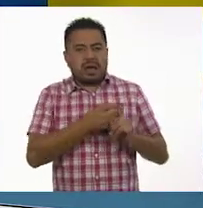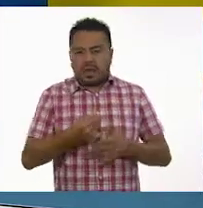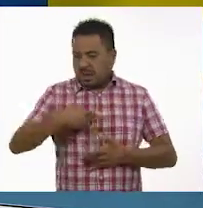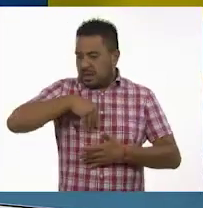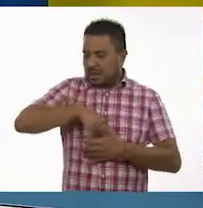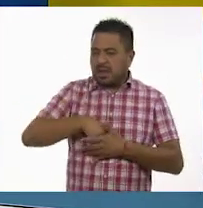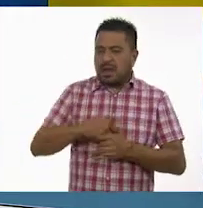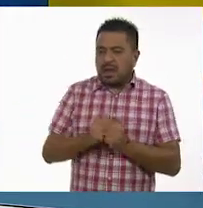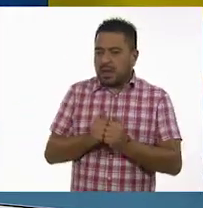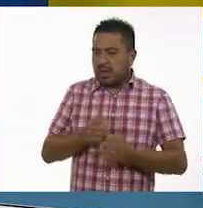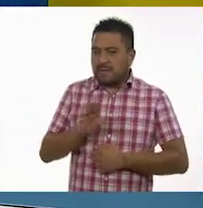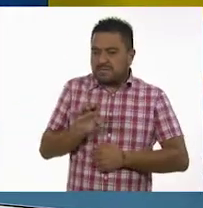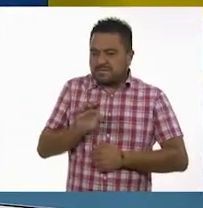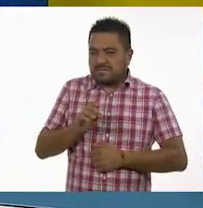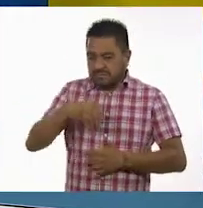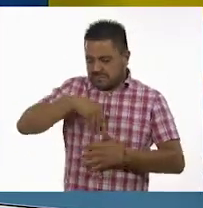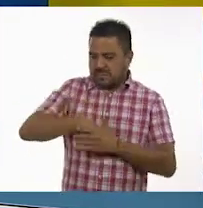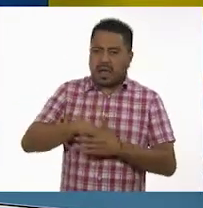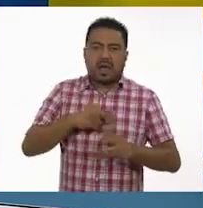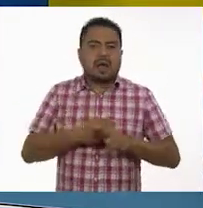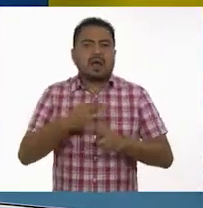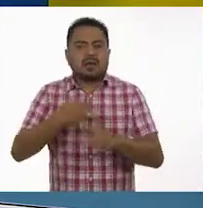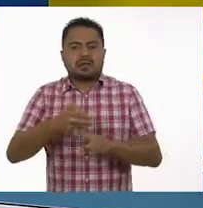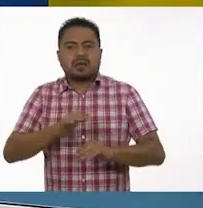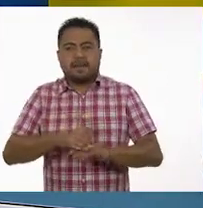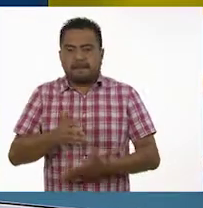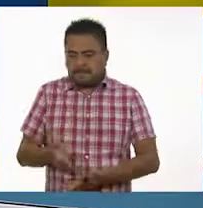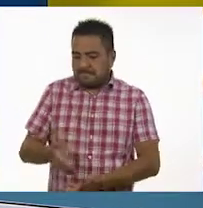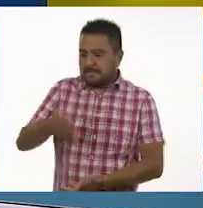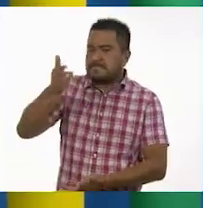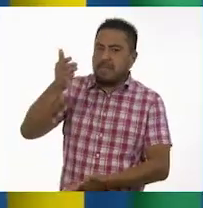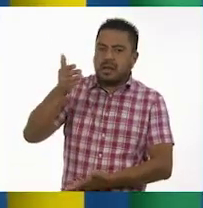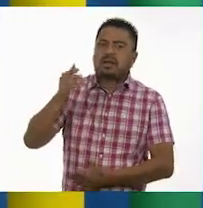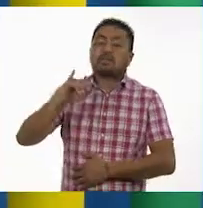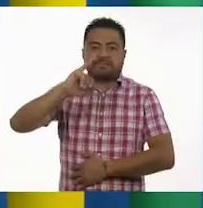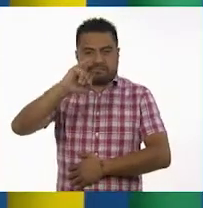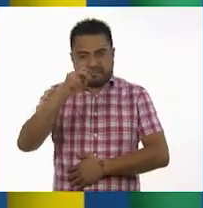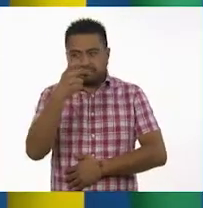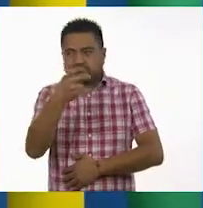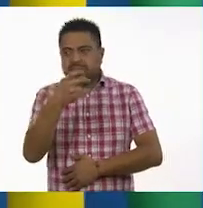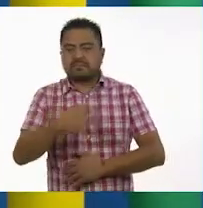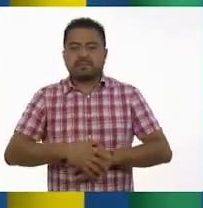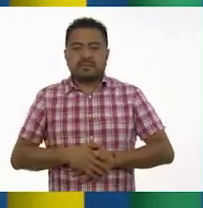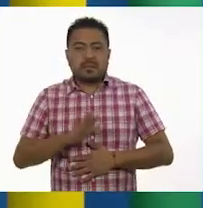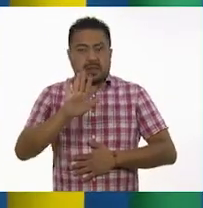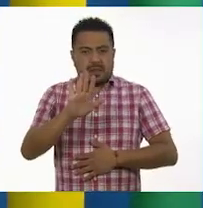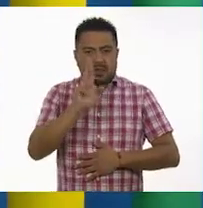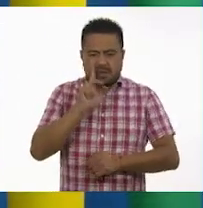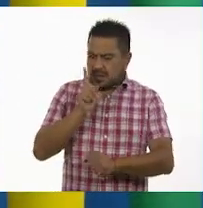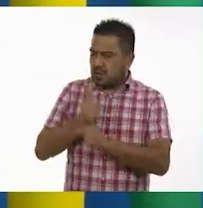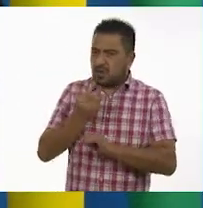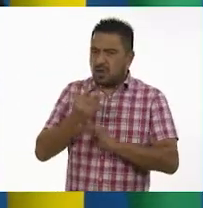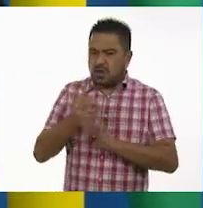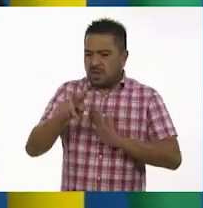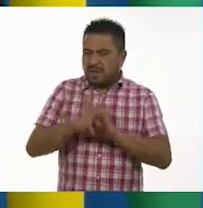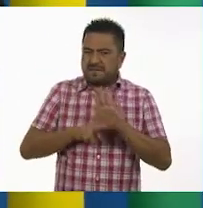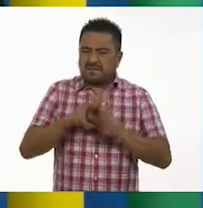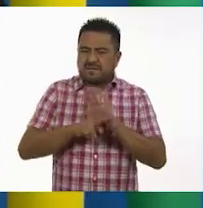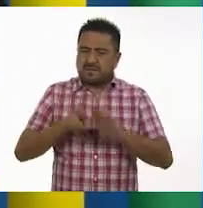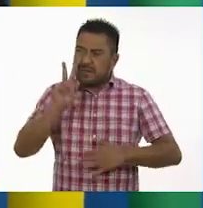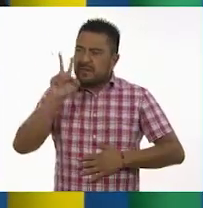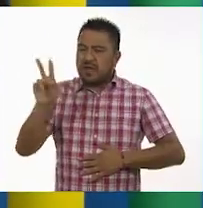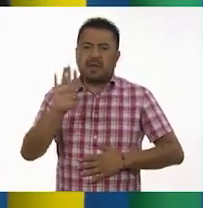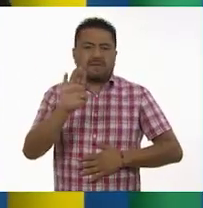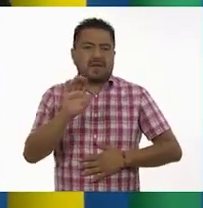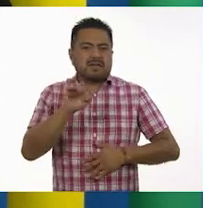a sus hijos en la bolsa, hasta que son un poquito más grandes. Así es. Miremos este video de